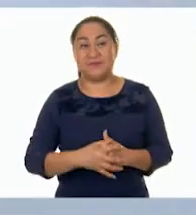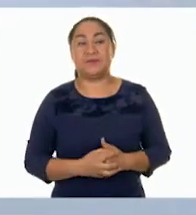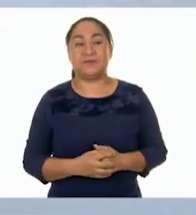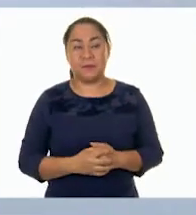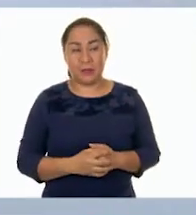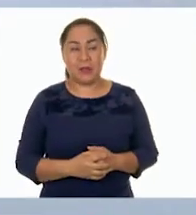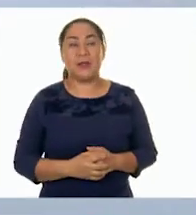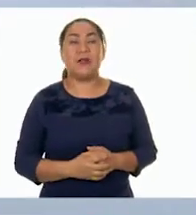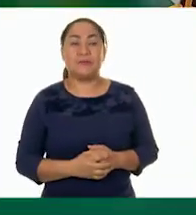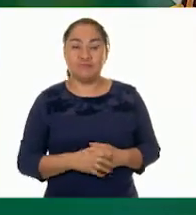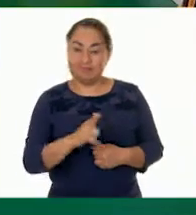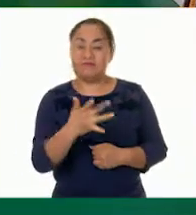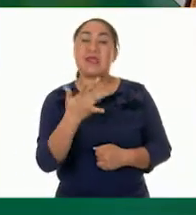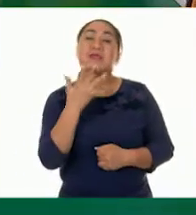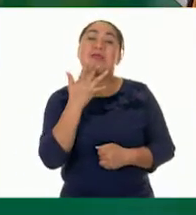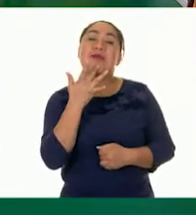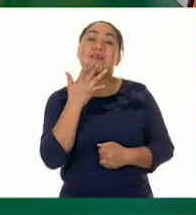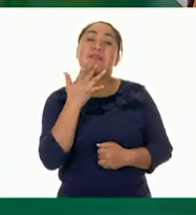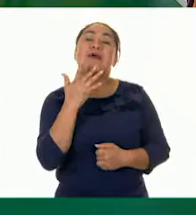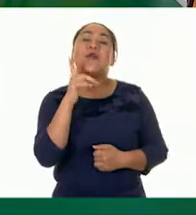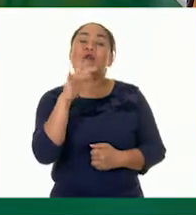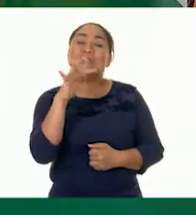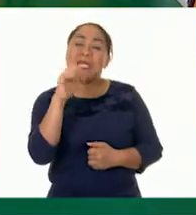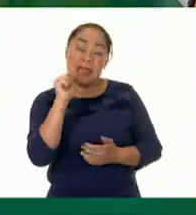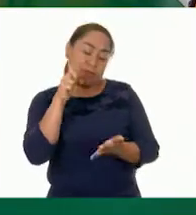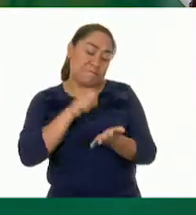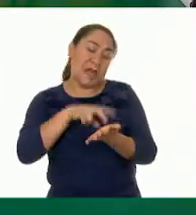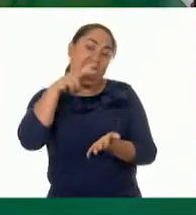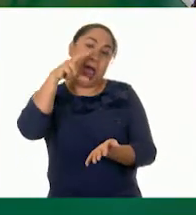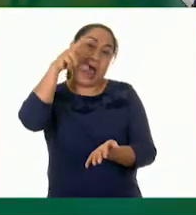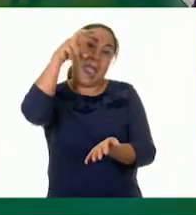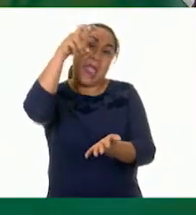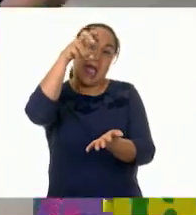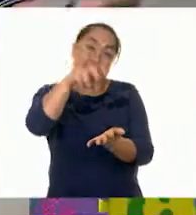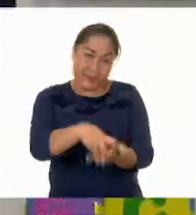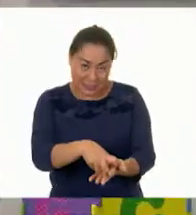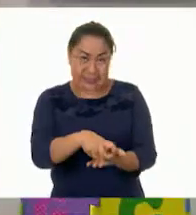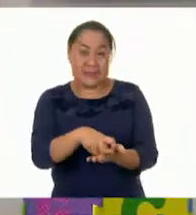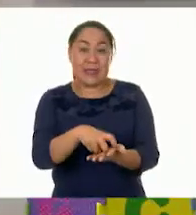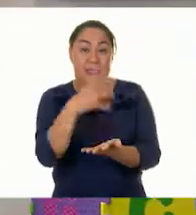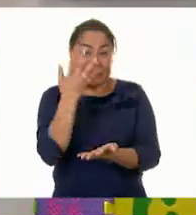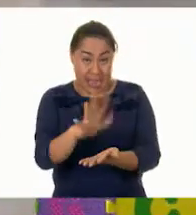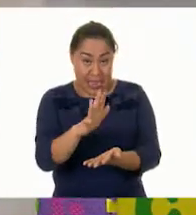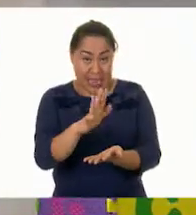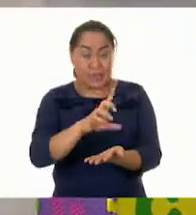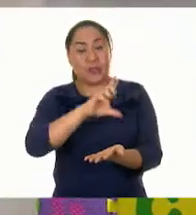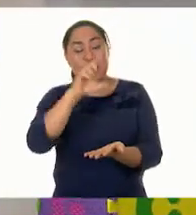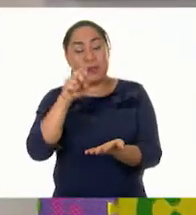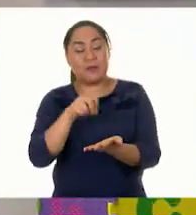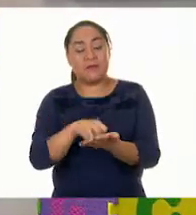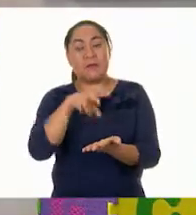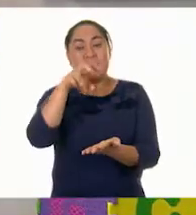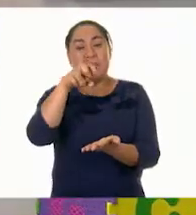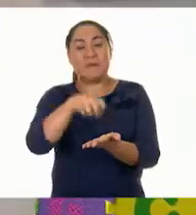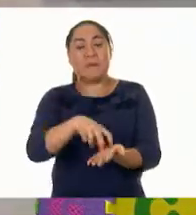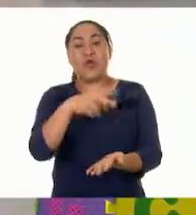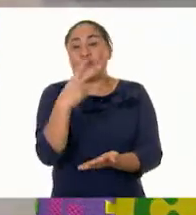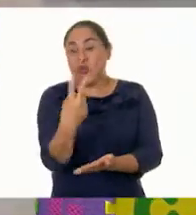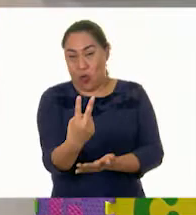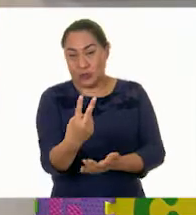Rana Lucía, haciendo uso de sus habilidades, dio un salto grande de 10 y luego uno pequeñito de 2.